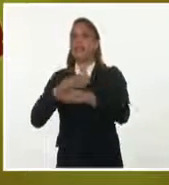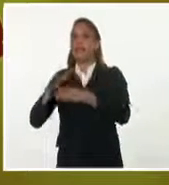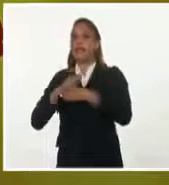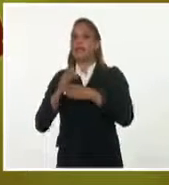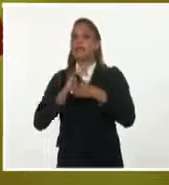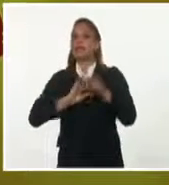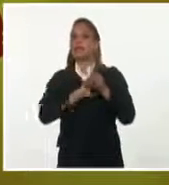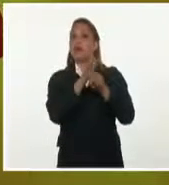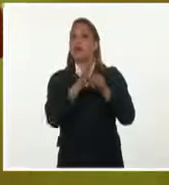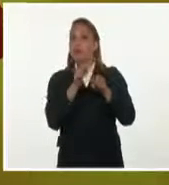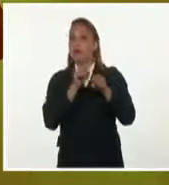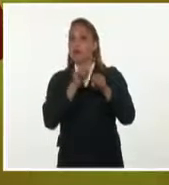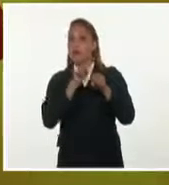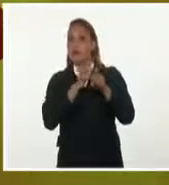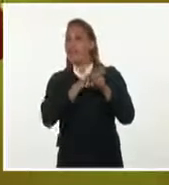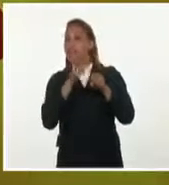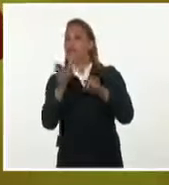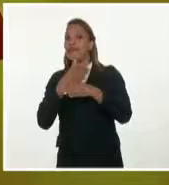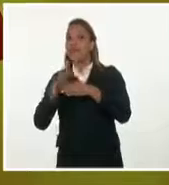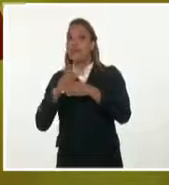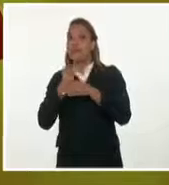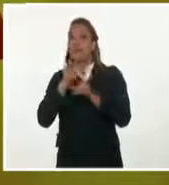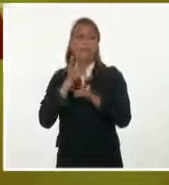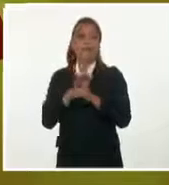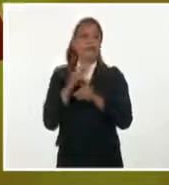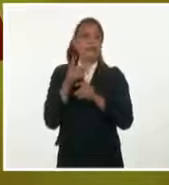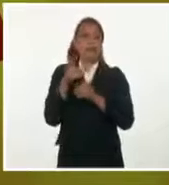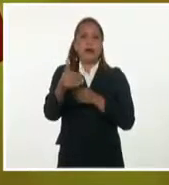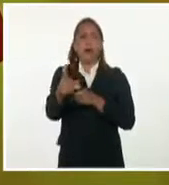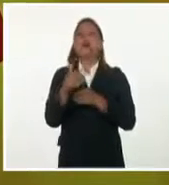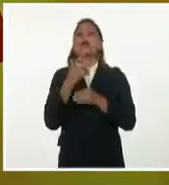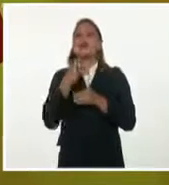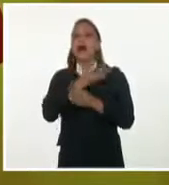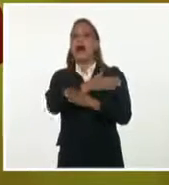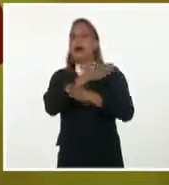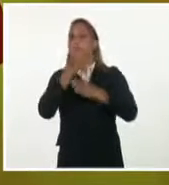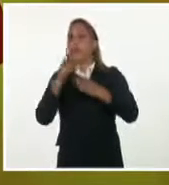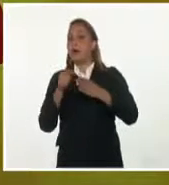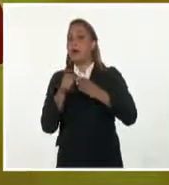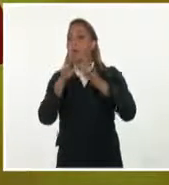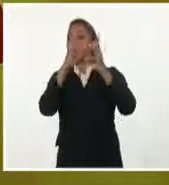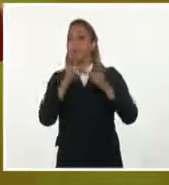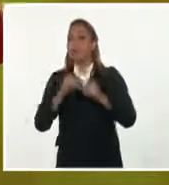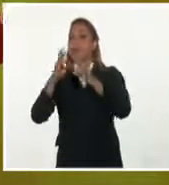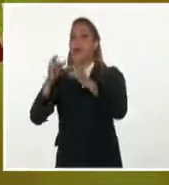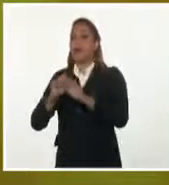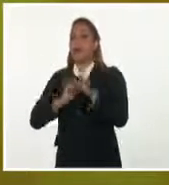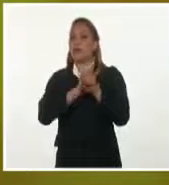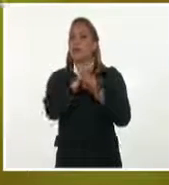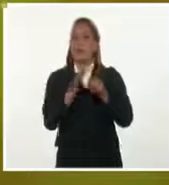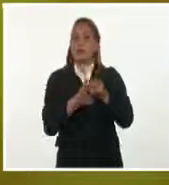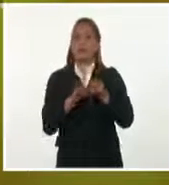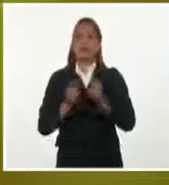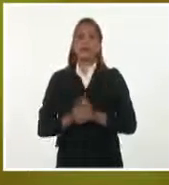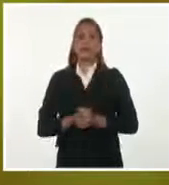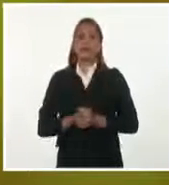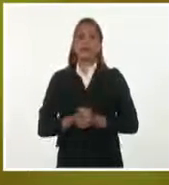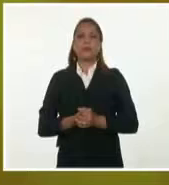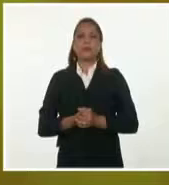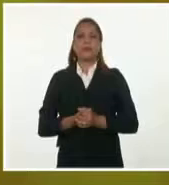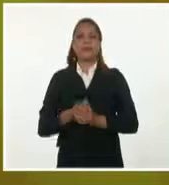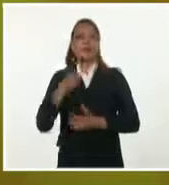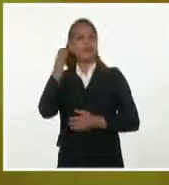impactan desde el primer trimestre y hasta la fecha en el alza en las estadísticas por COVID-19. ¿Será este escenario